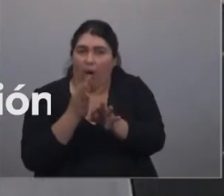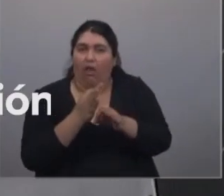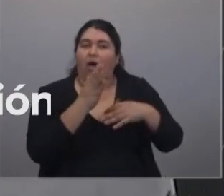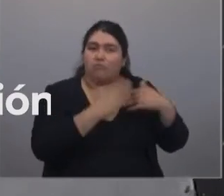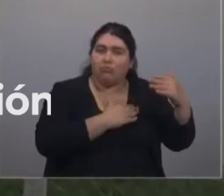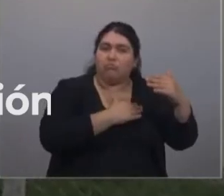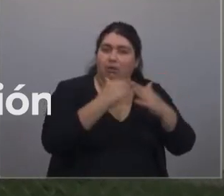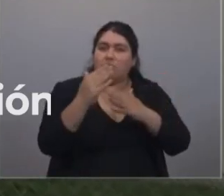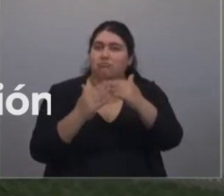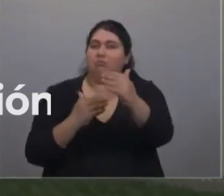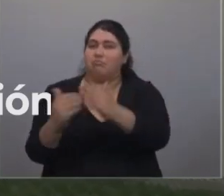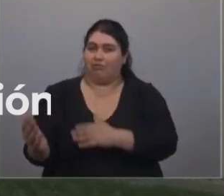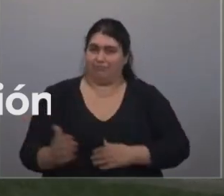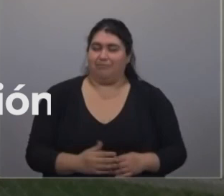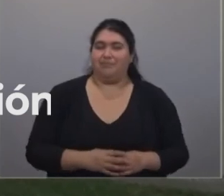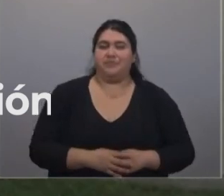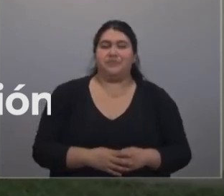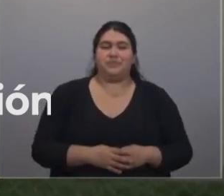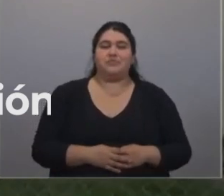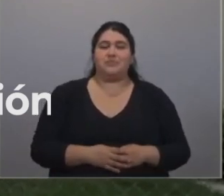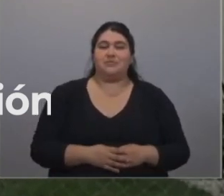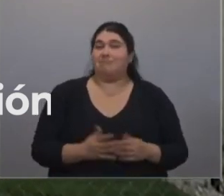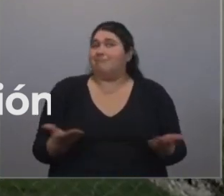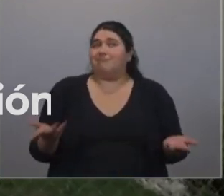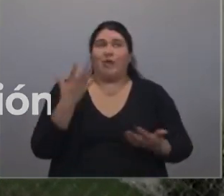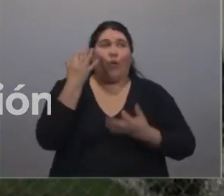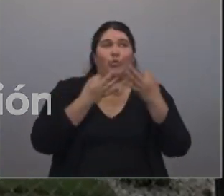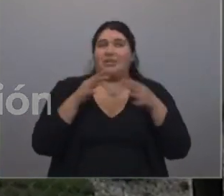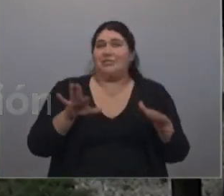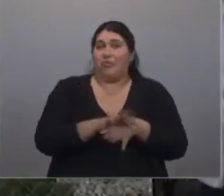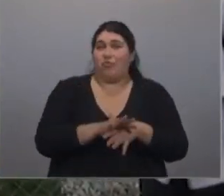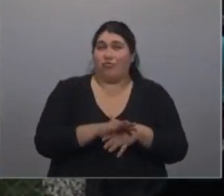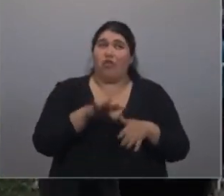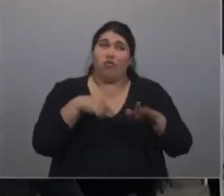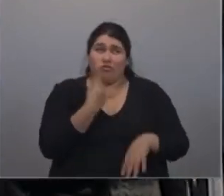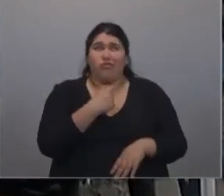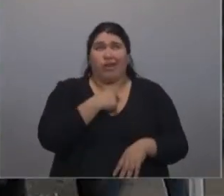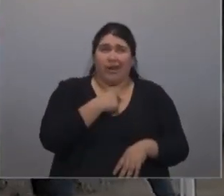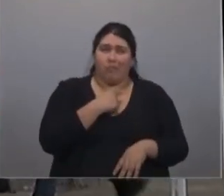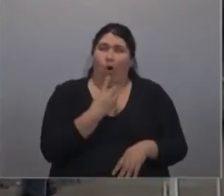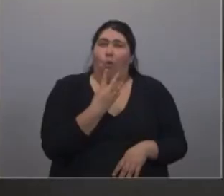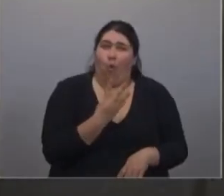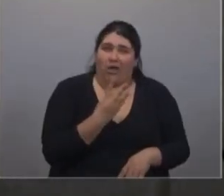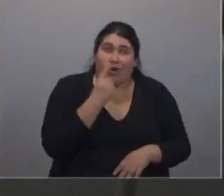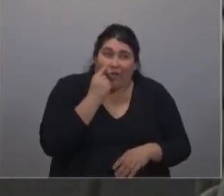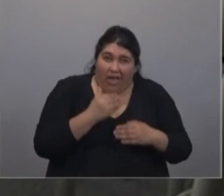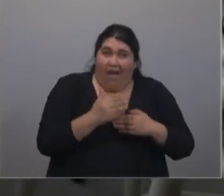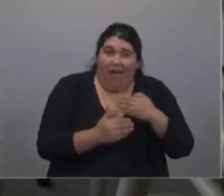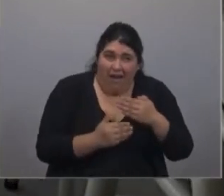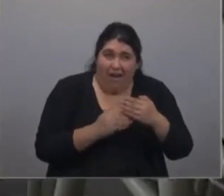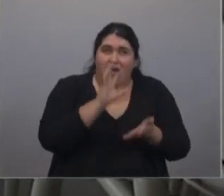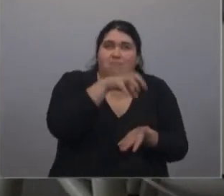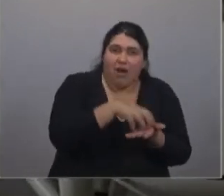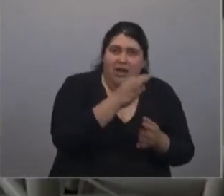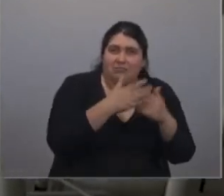Unidos, reunidos con empresarios que le decían que tal cosa, que tal otra, le decía, pero ustedes, el Presidente de los